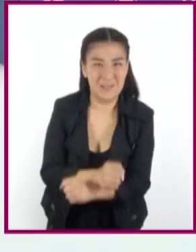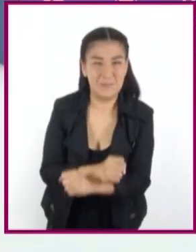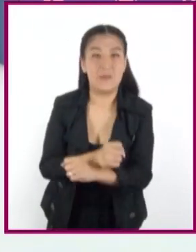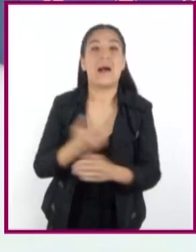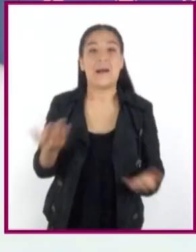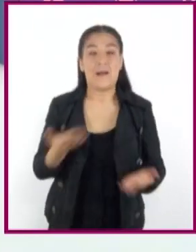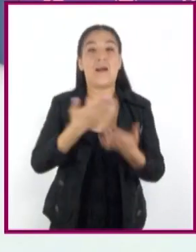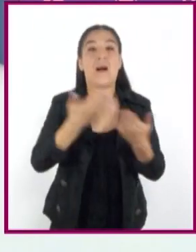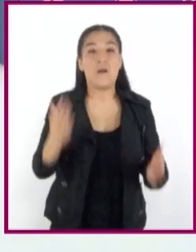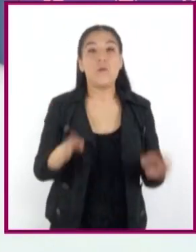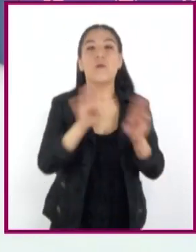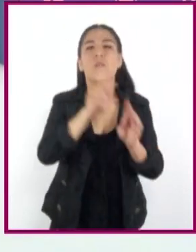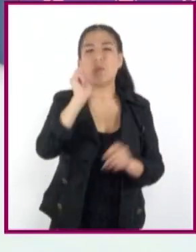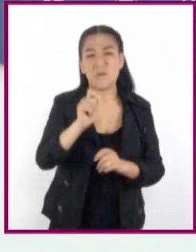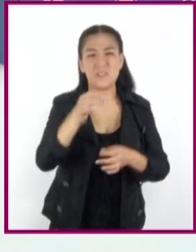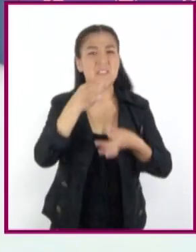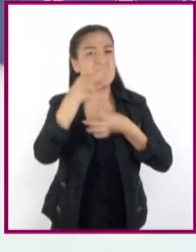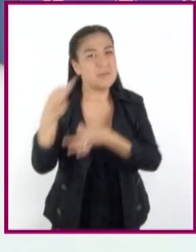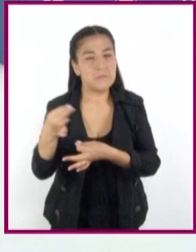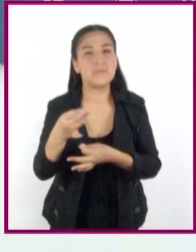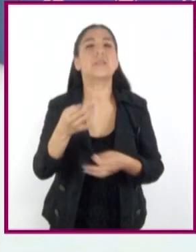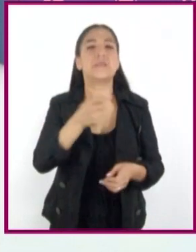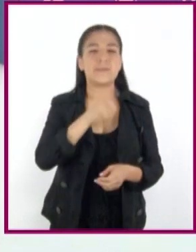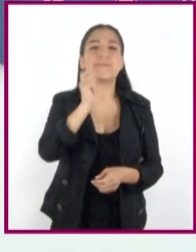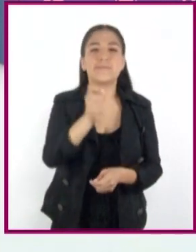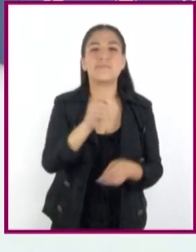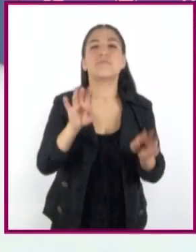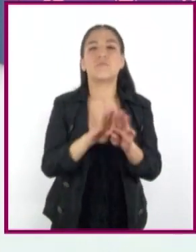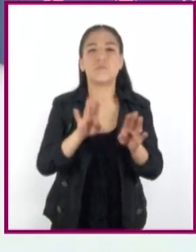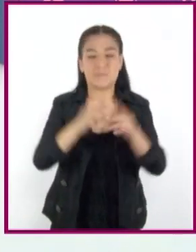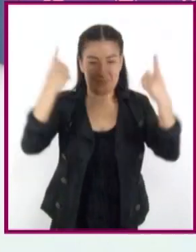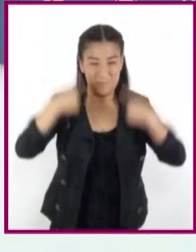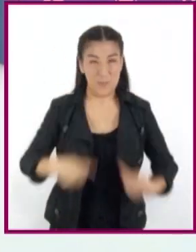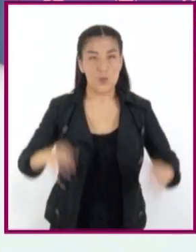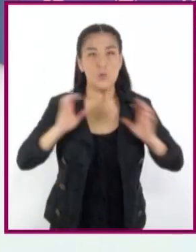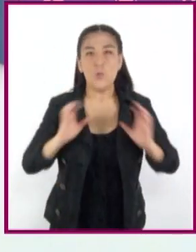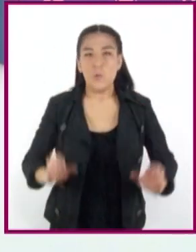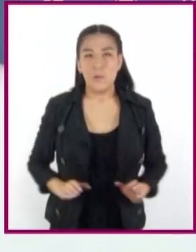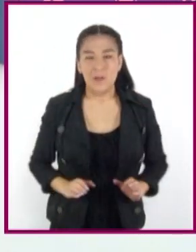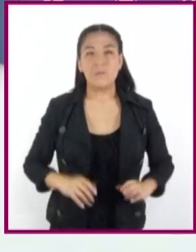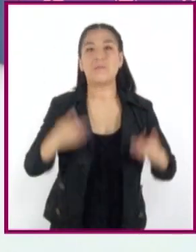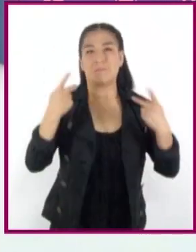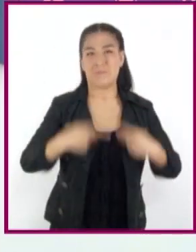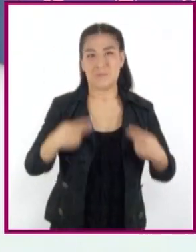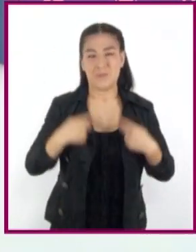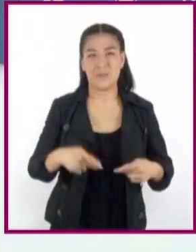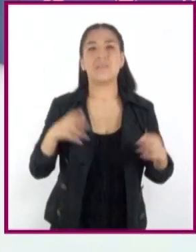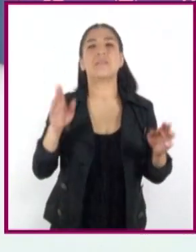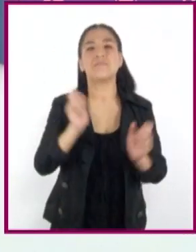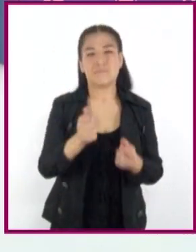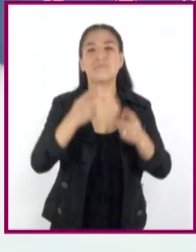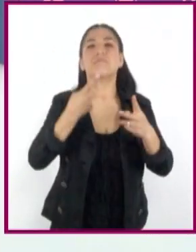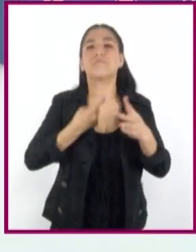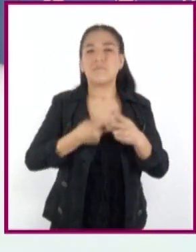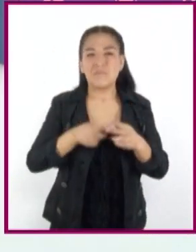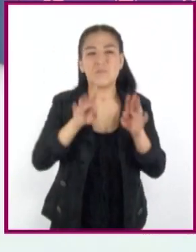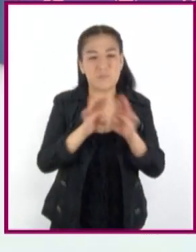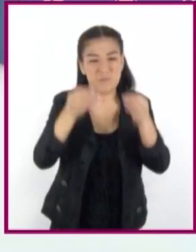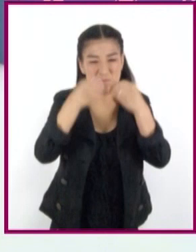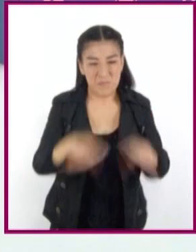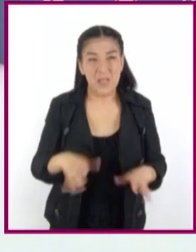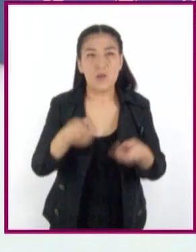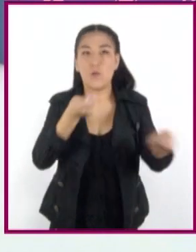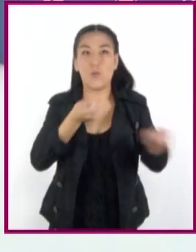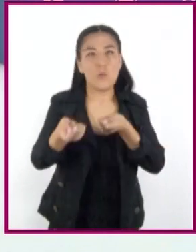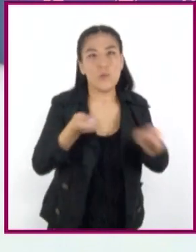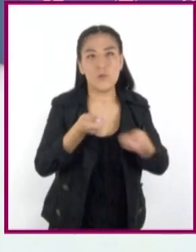definiendo lo que es una adicción, diremos que es el estado físico en el que una persona pierde el control de la voluntad y,